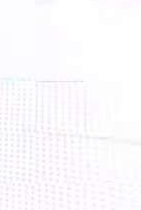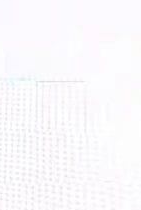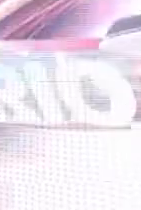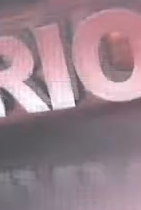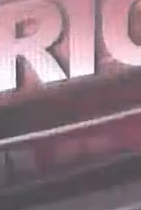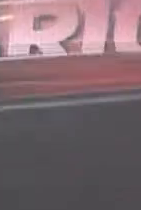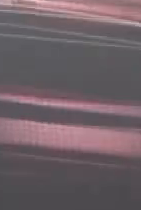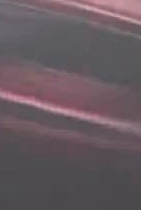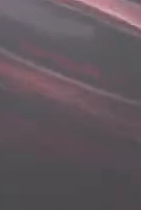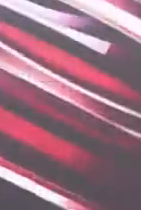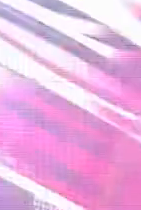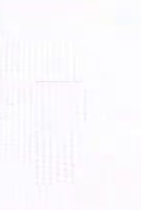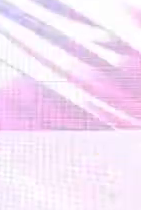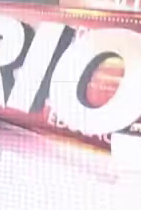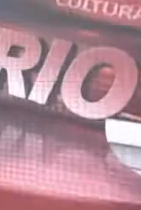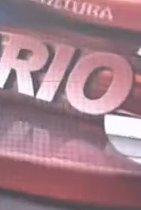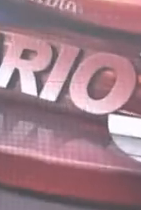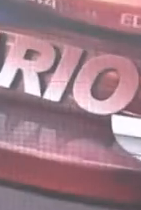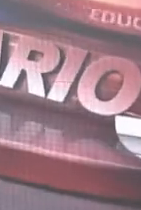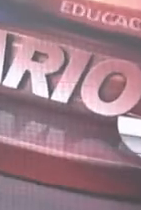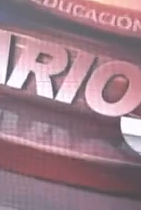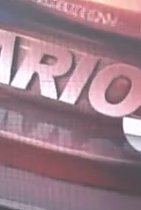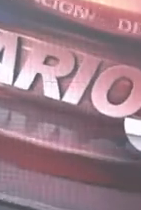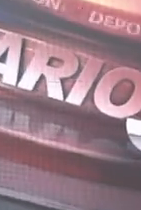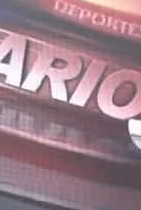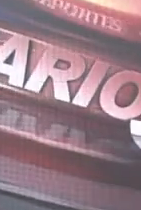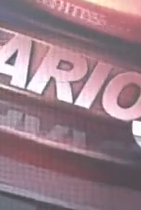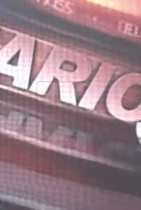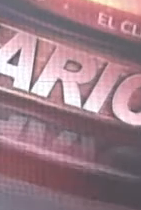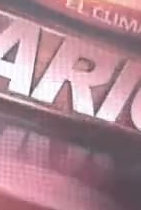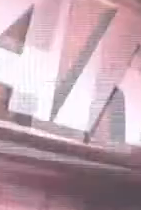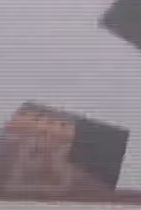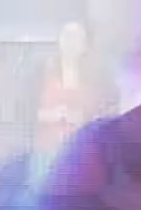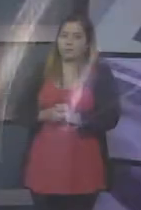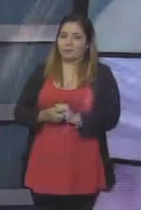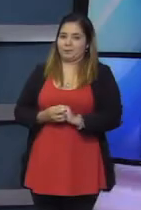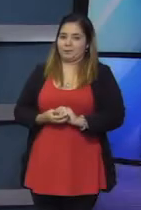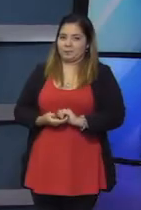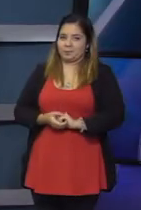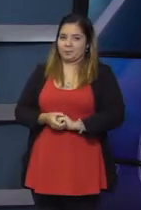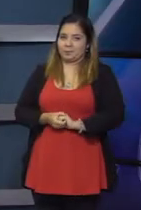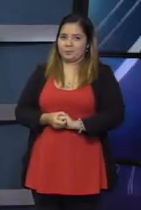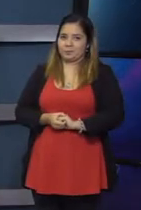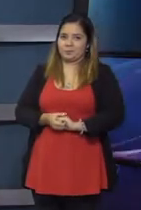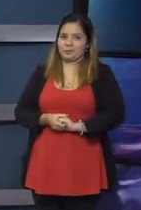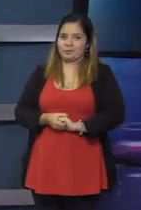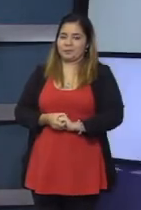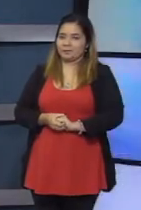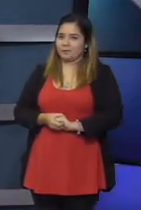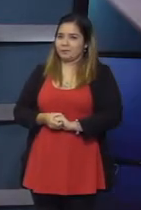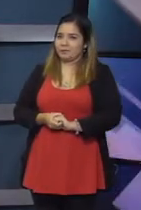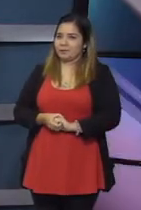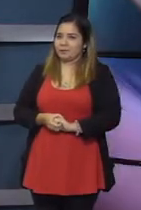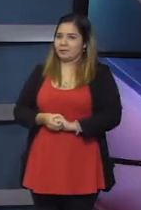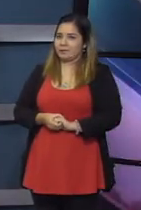va? Muy buenos días, María Tapias y Jorge Pereira los saludan en Sonda Noticias Buen día, buen día María, buen día Jorge y a